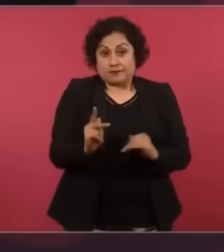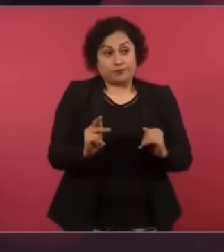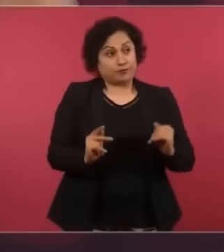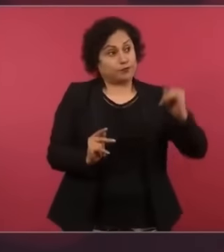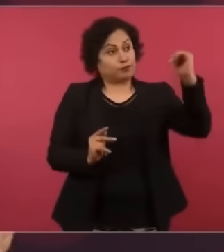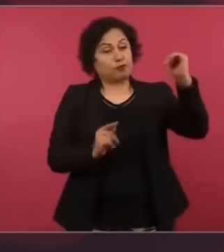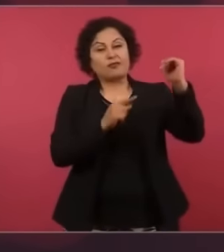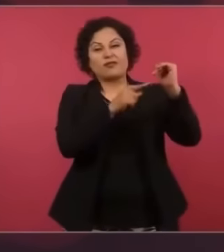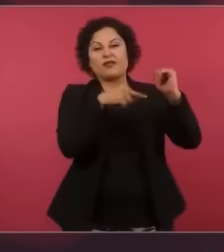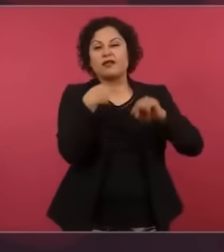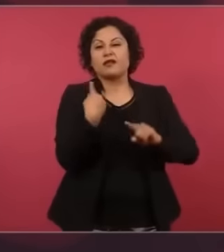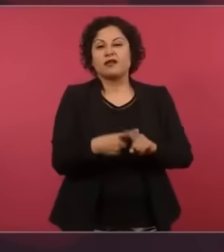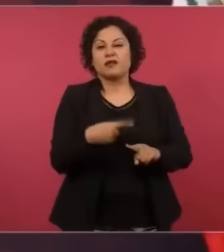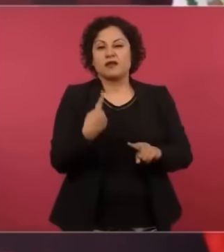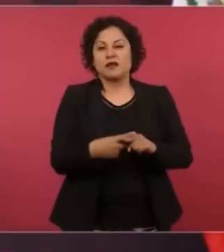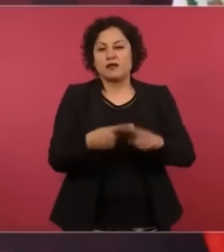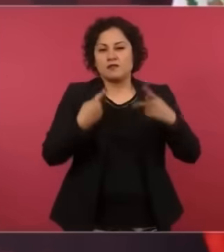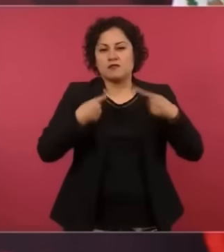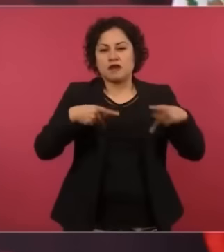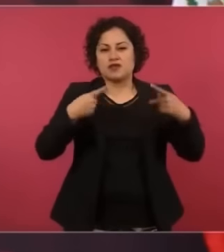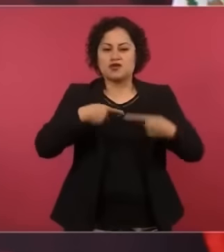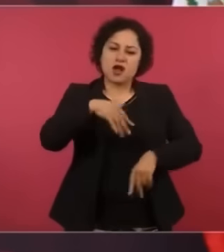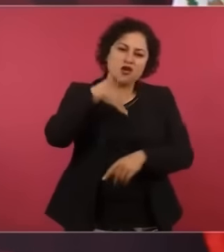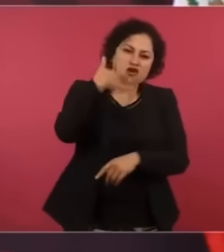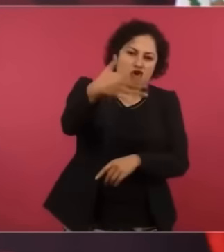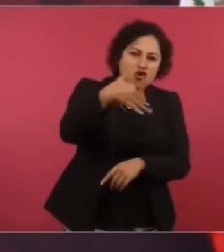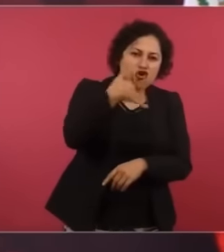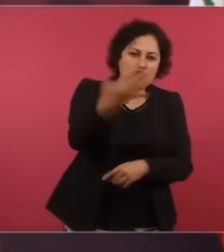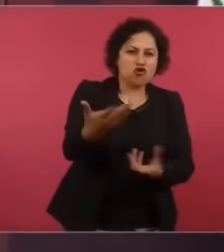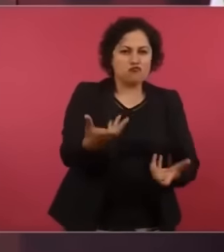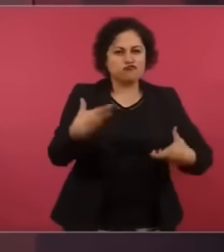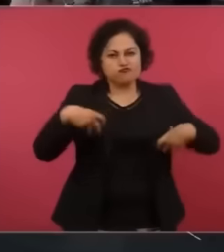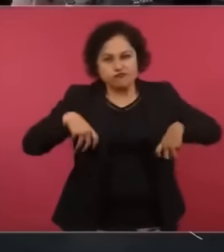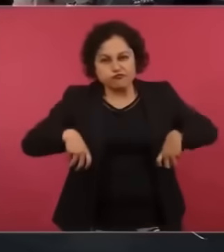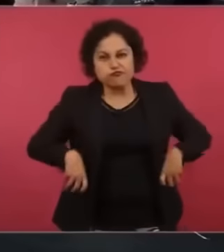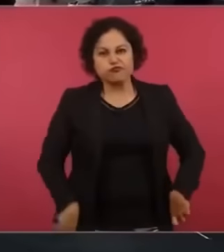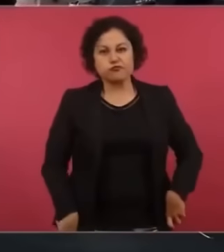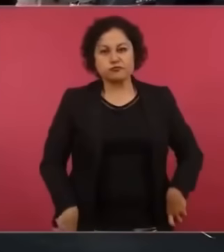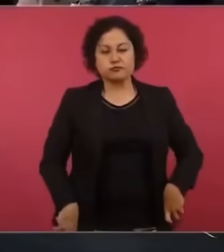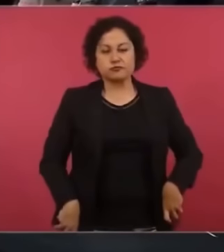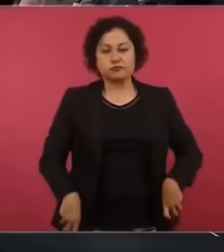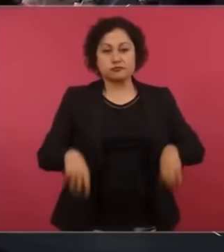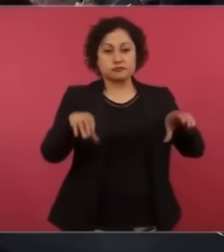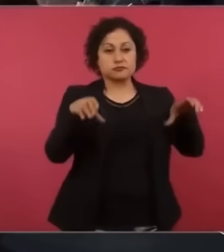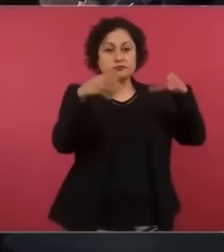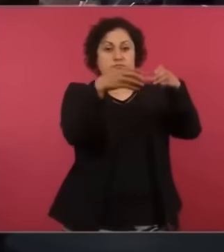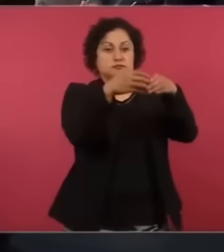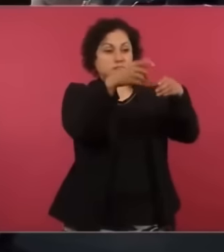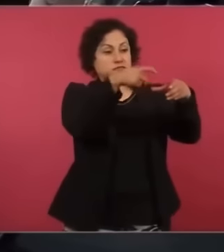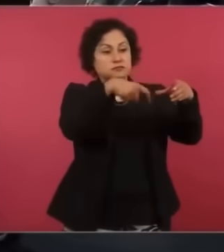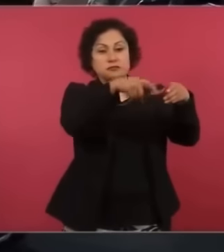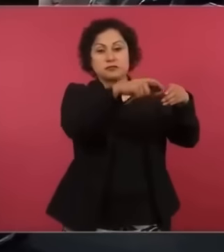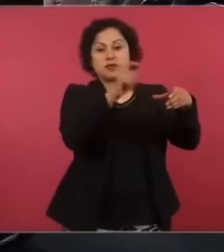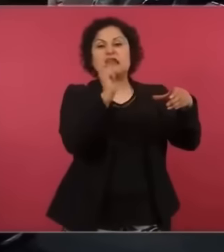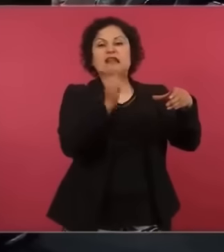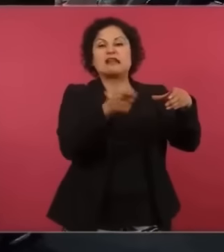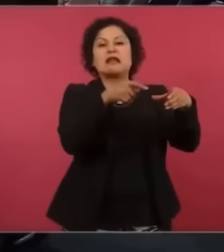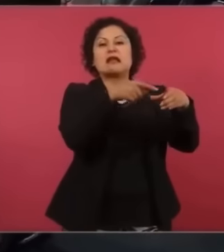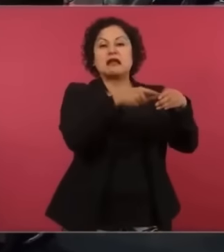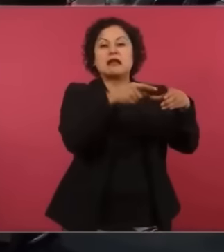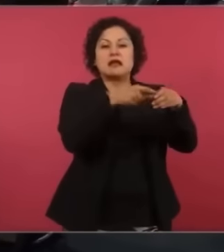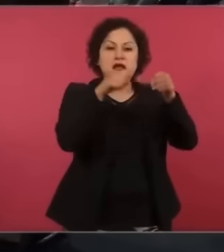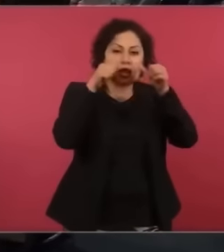saqueadores no sólo se dedicaron a privatizar los bienes